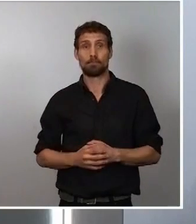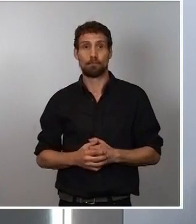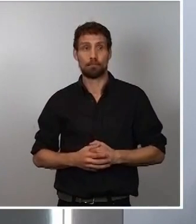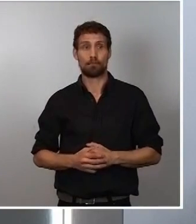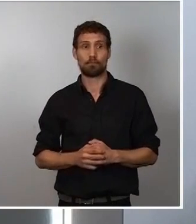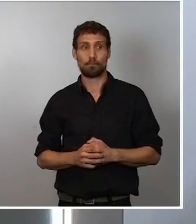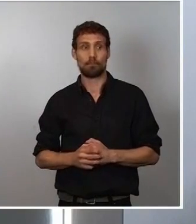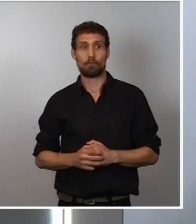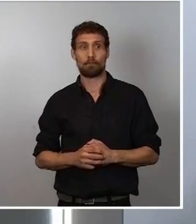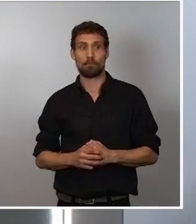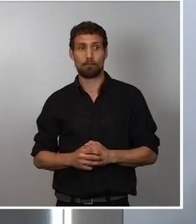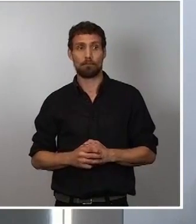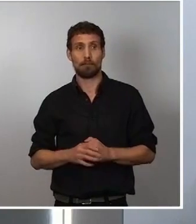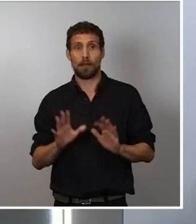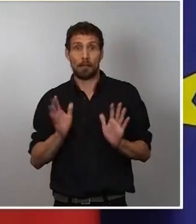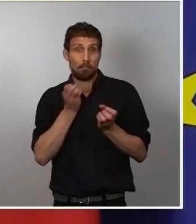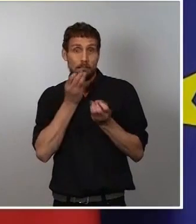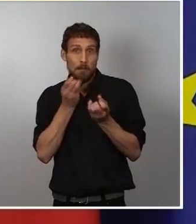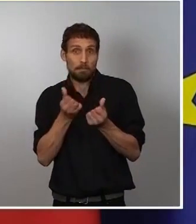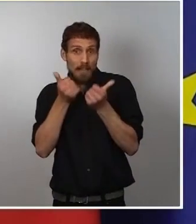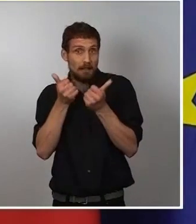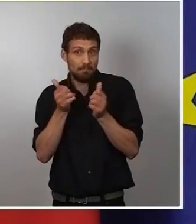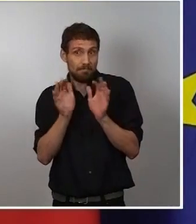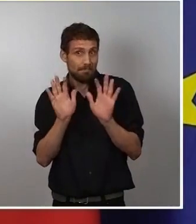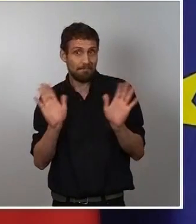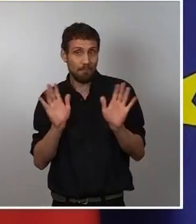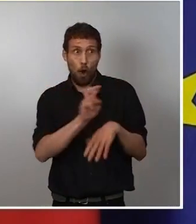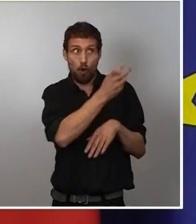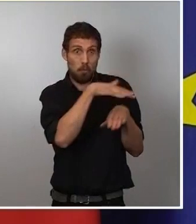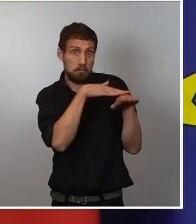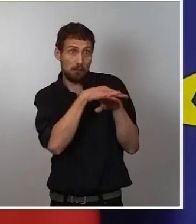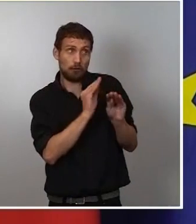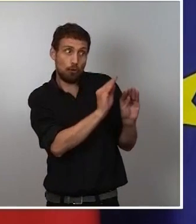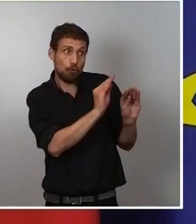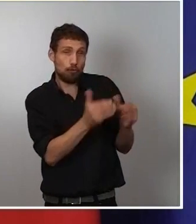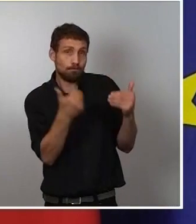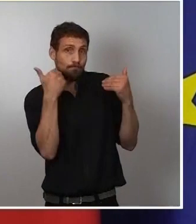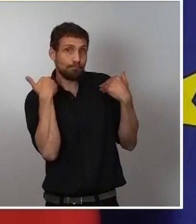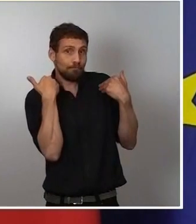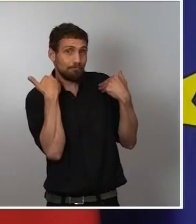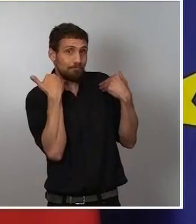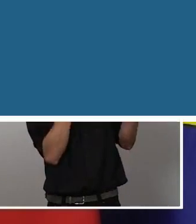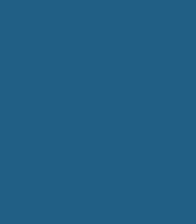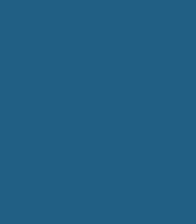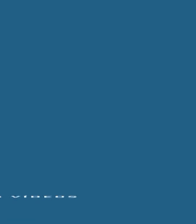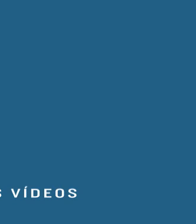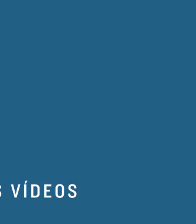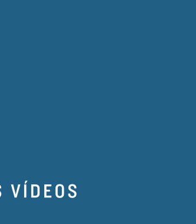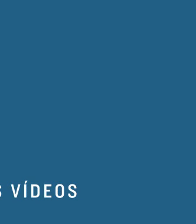No voy a hacer ningún comentario más al respecto de las declaraciones de otros ministros, cada uno es responsable de sus declaraciones.